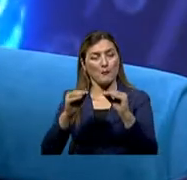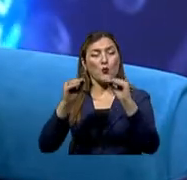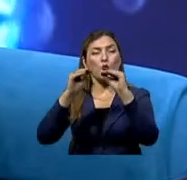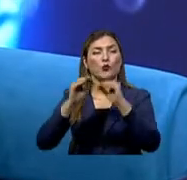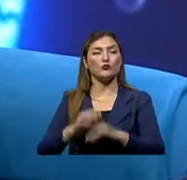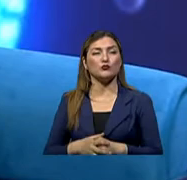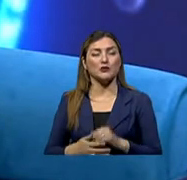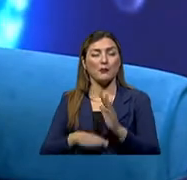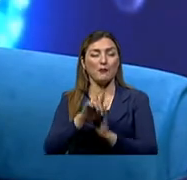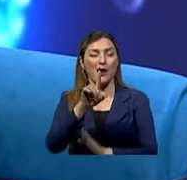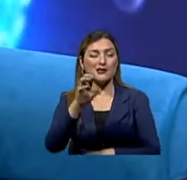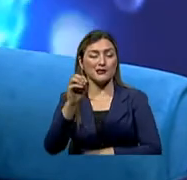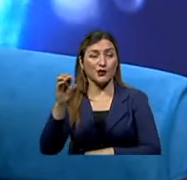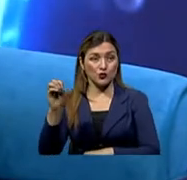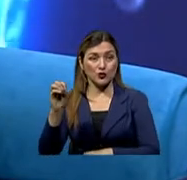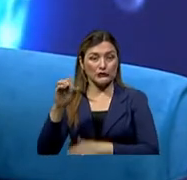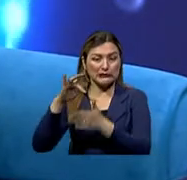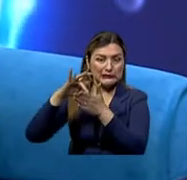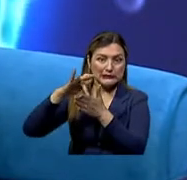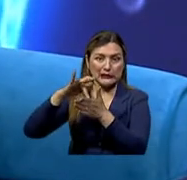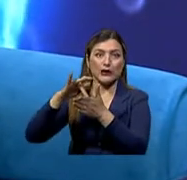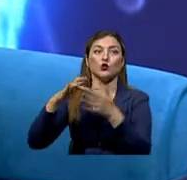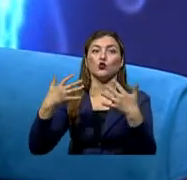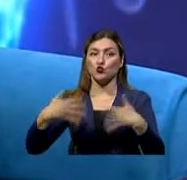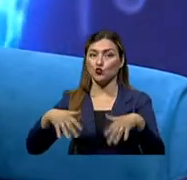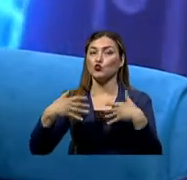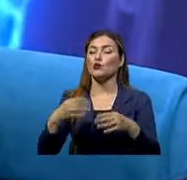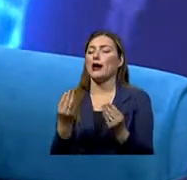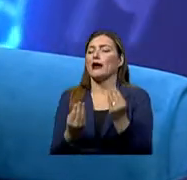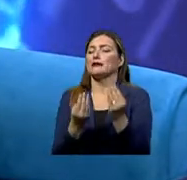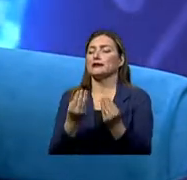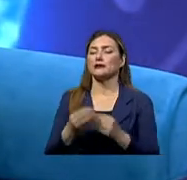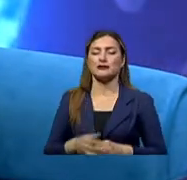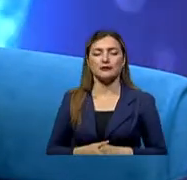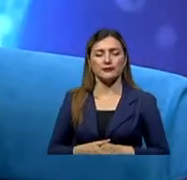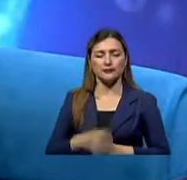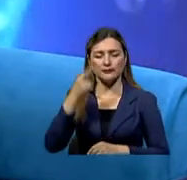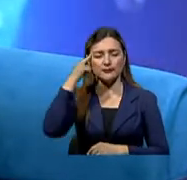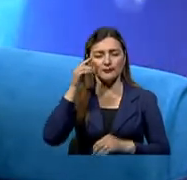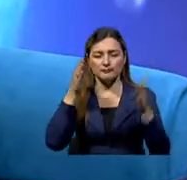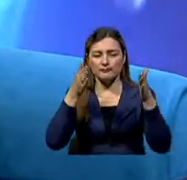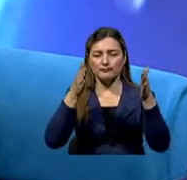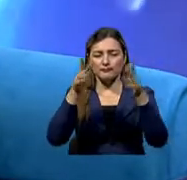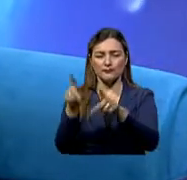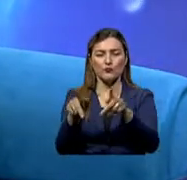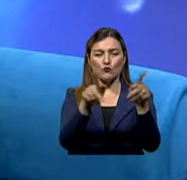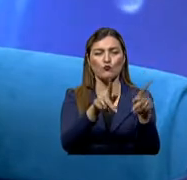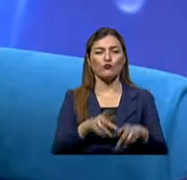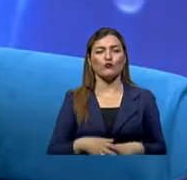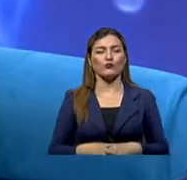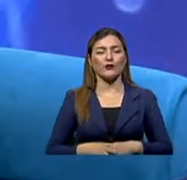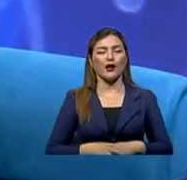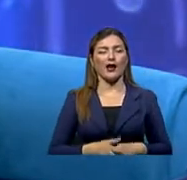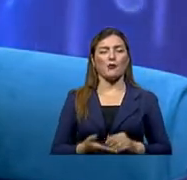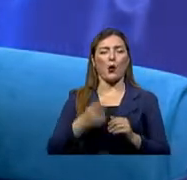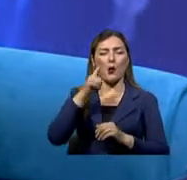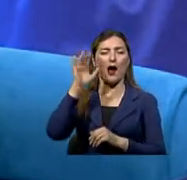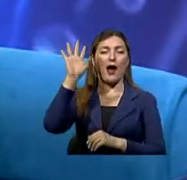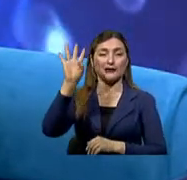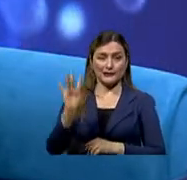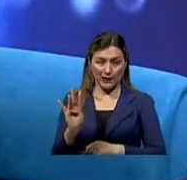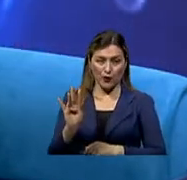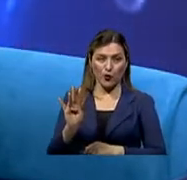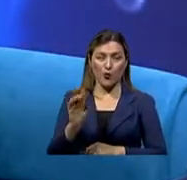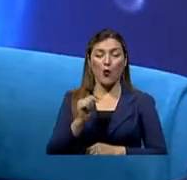que tener más de 100 lunares ya es un factor de riesgo, entonces hay que estar con eso en la mente. Si tenemos pareja, si ya somos casados o no,